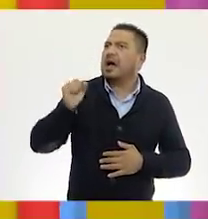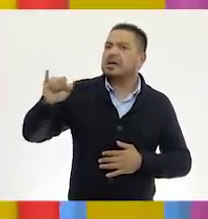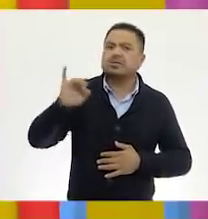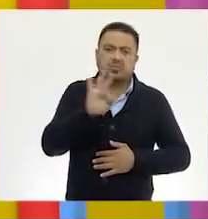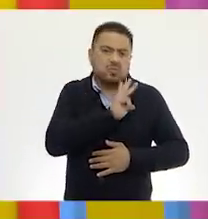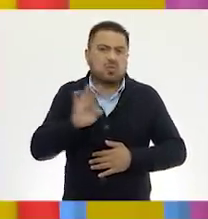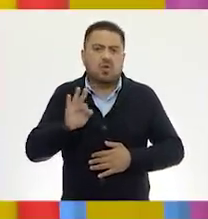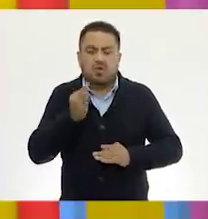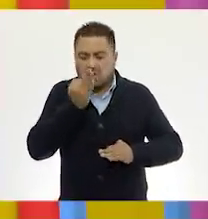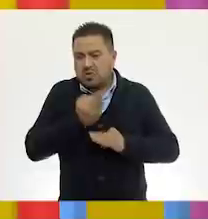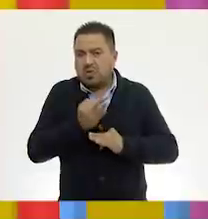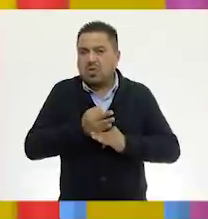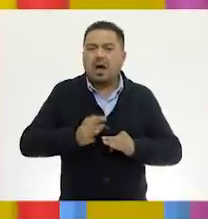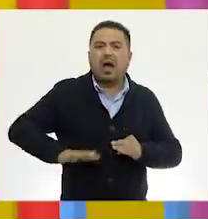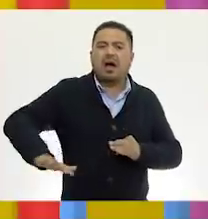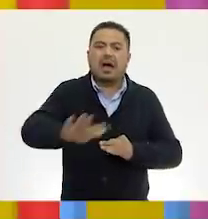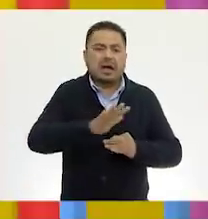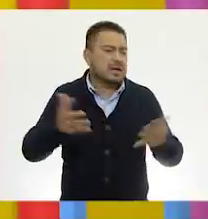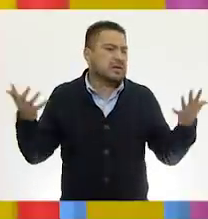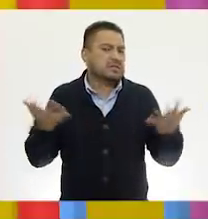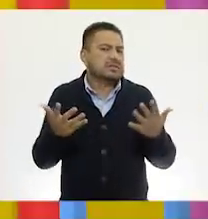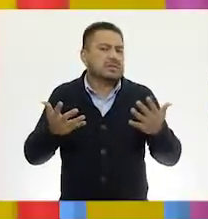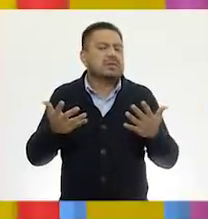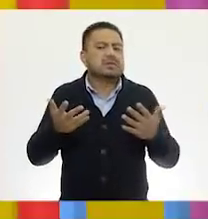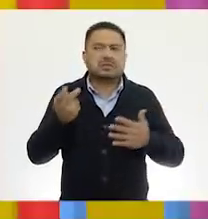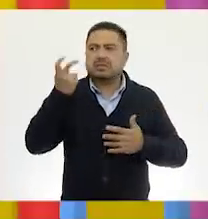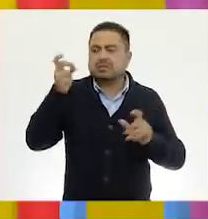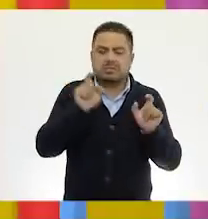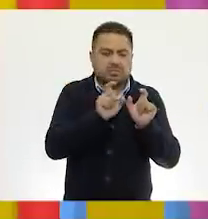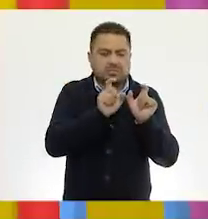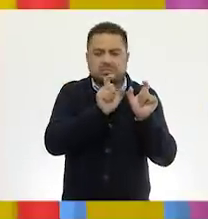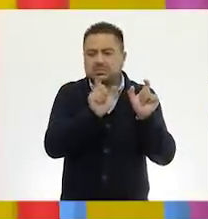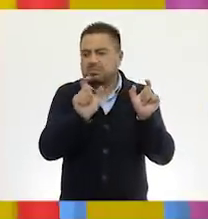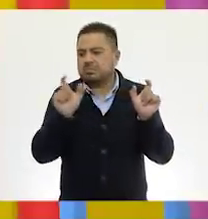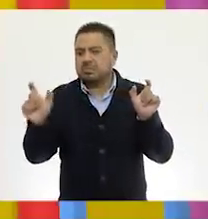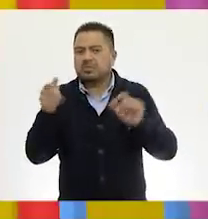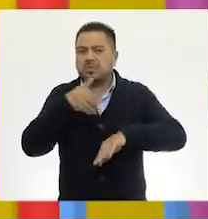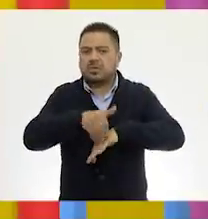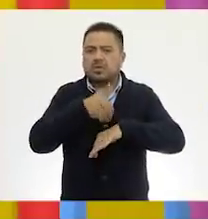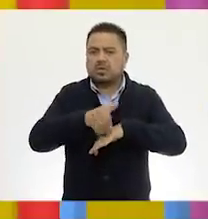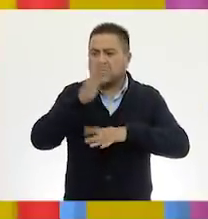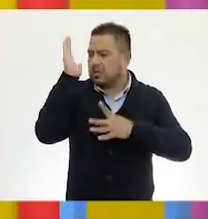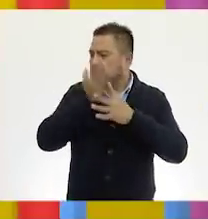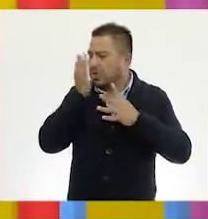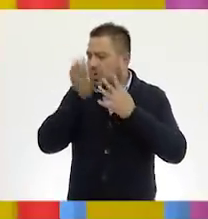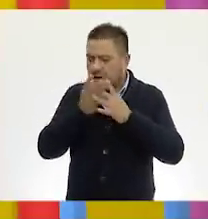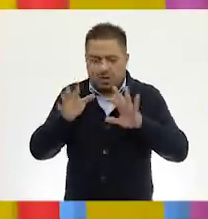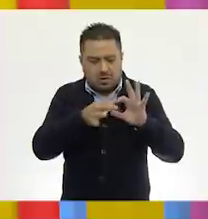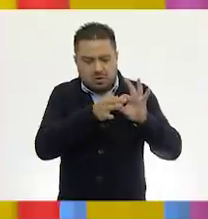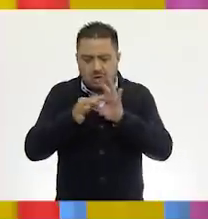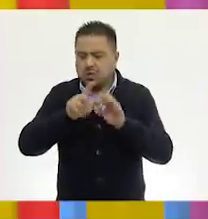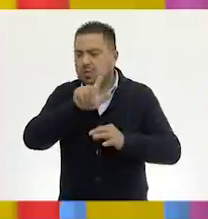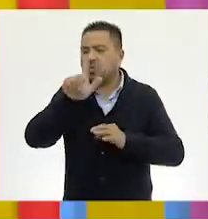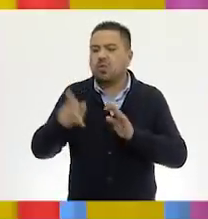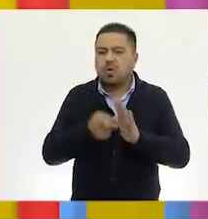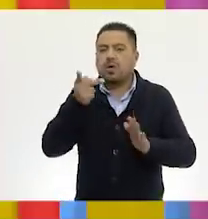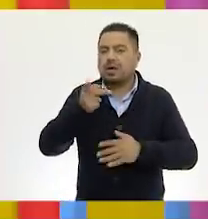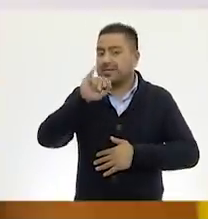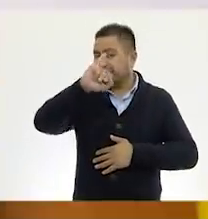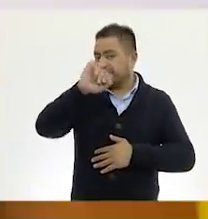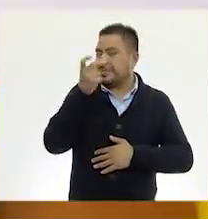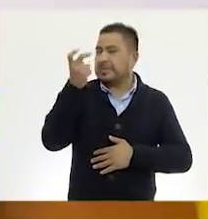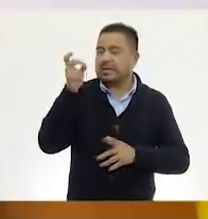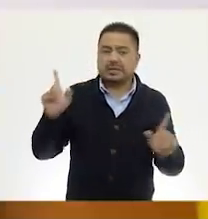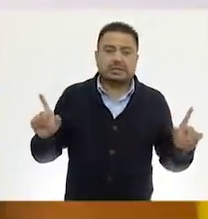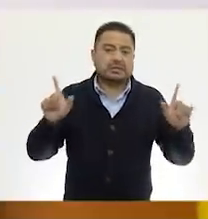podíamos hacer esta, repartir los números de esa manera para poderlos juntar nuevamente. Exacto. Así